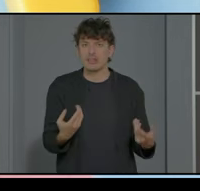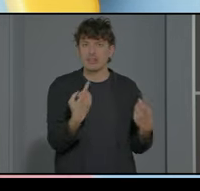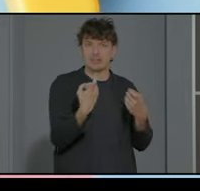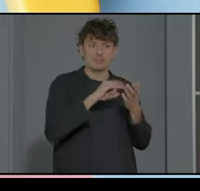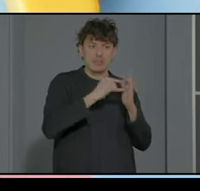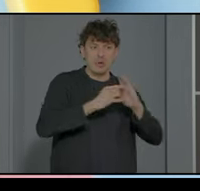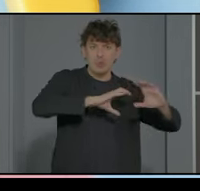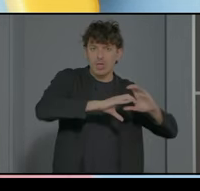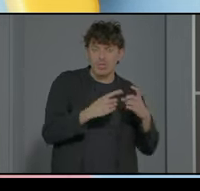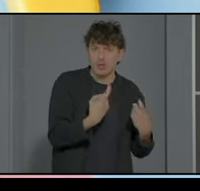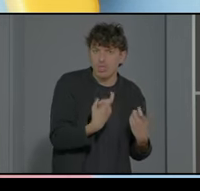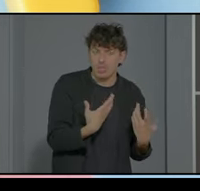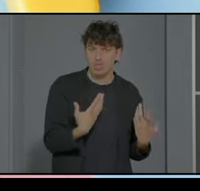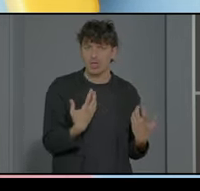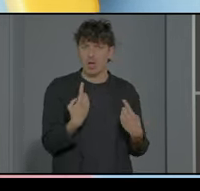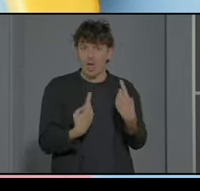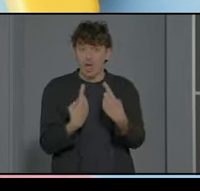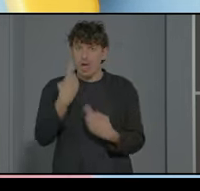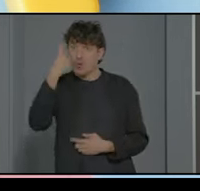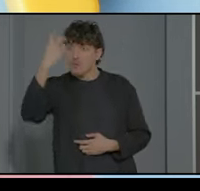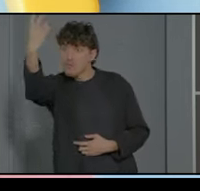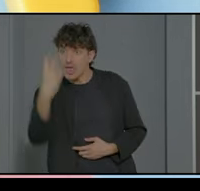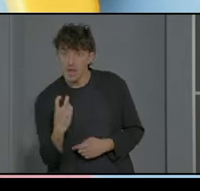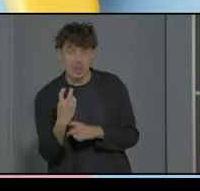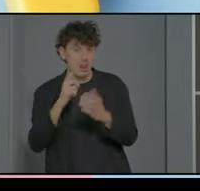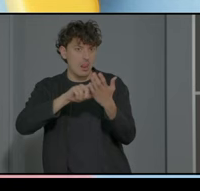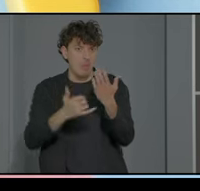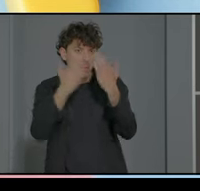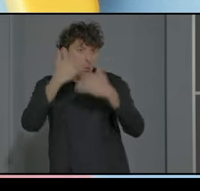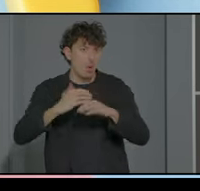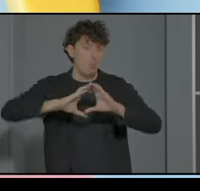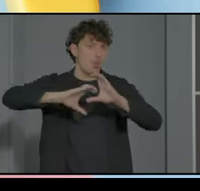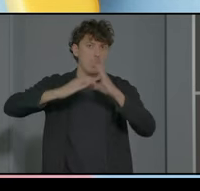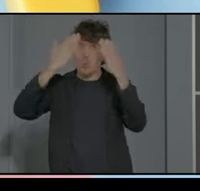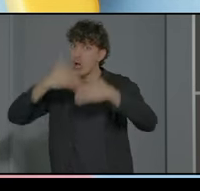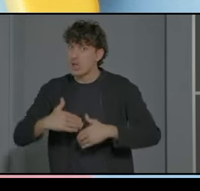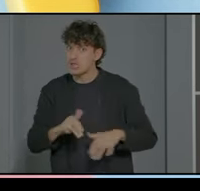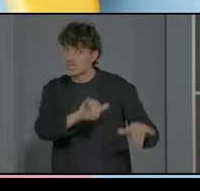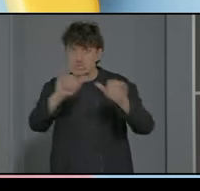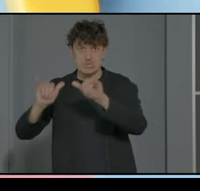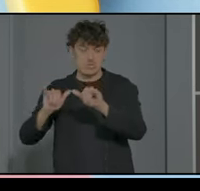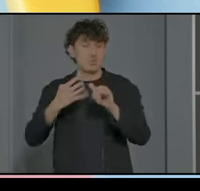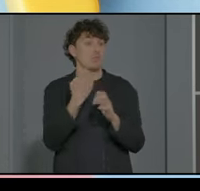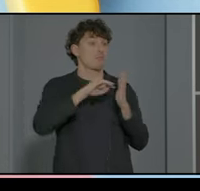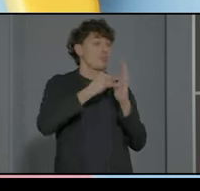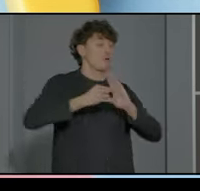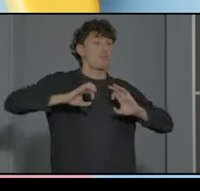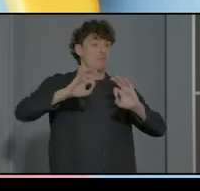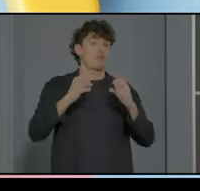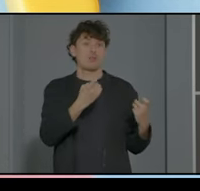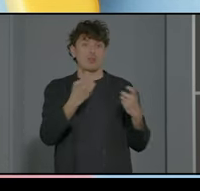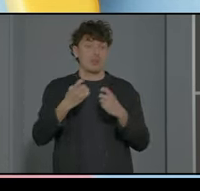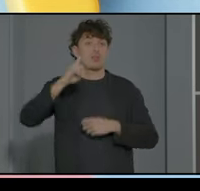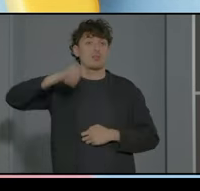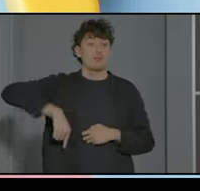y los pequeños que hemos recibido no lo tenían ninguno los chicos que no tenían lenguaje necesitamos metodologías específicas como decíamos y necesitamos